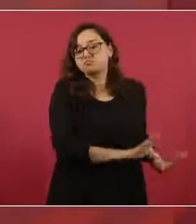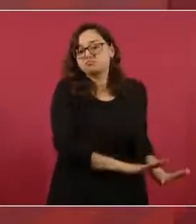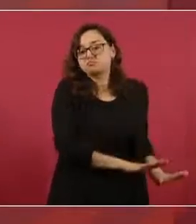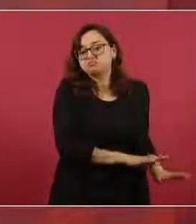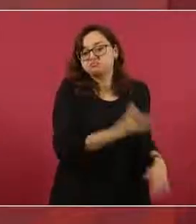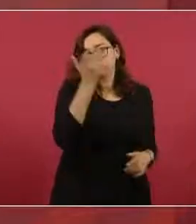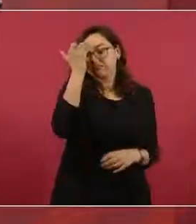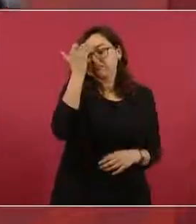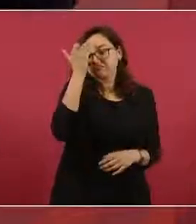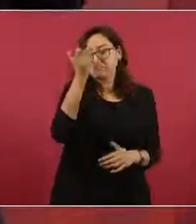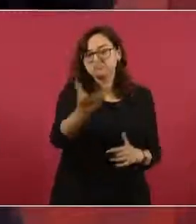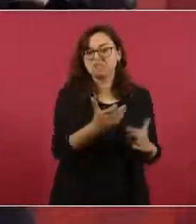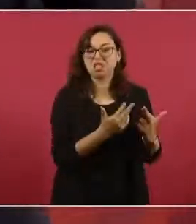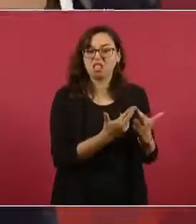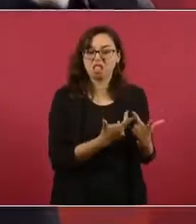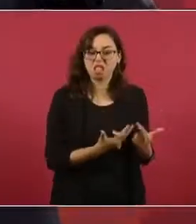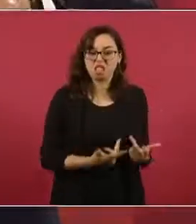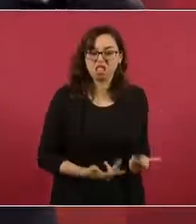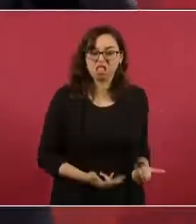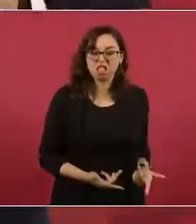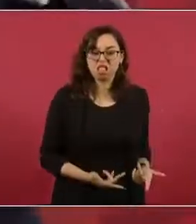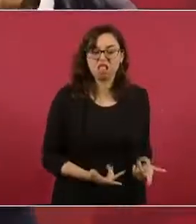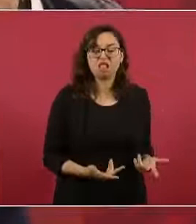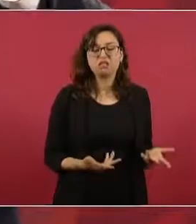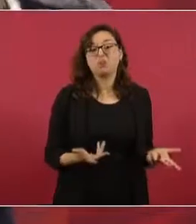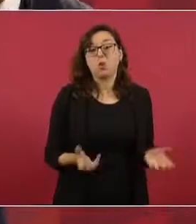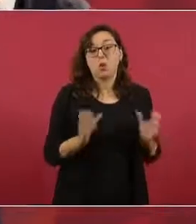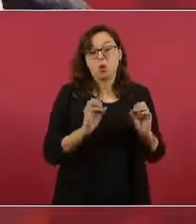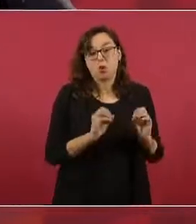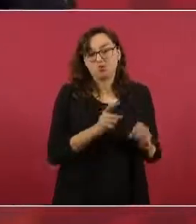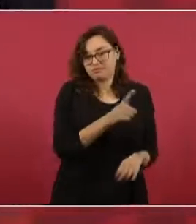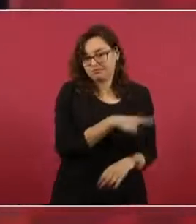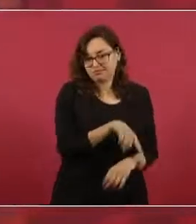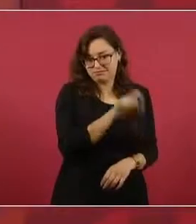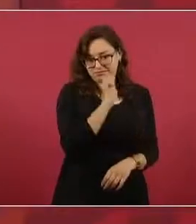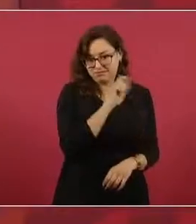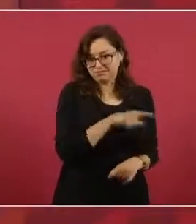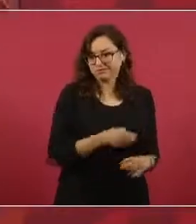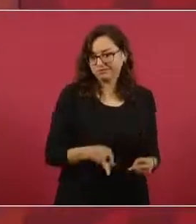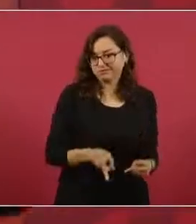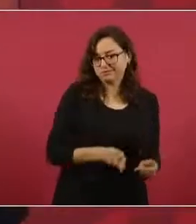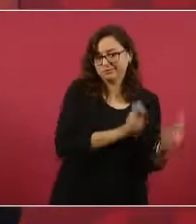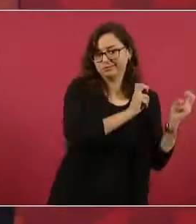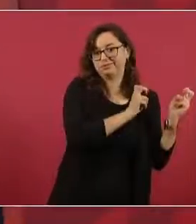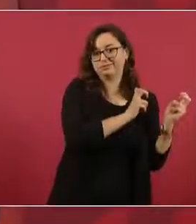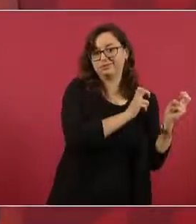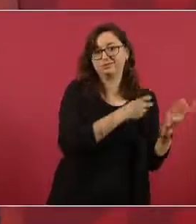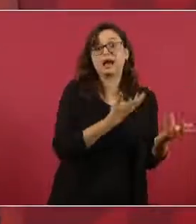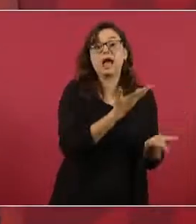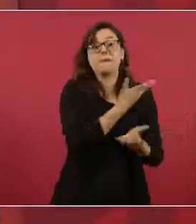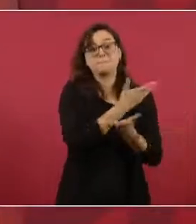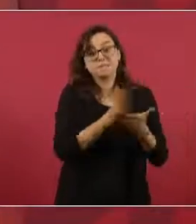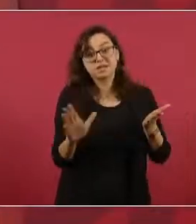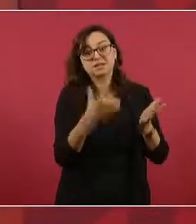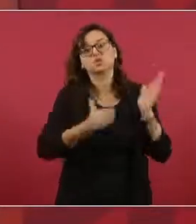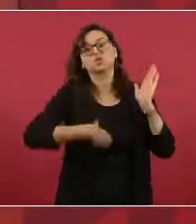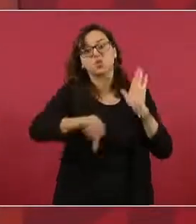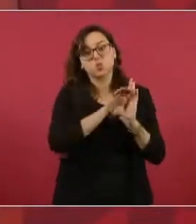Y además tenía que pagarse la renta de las bodegas.